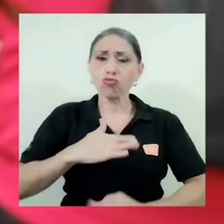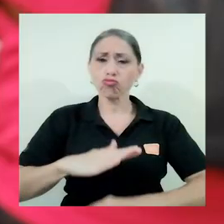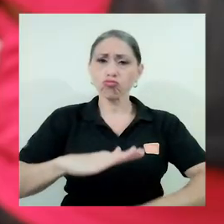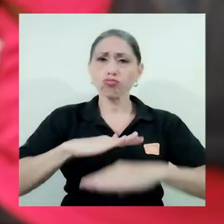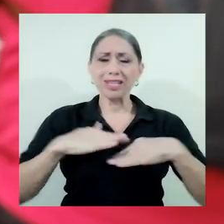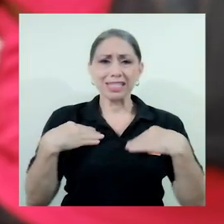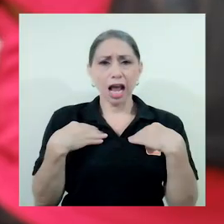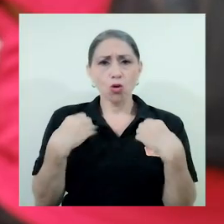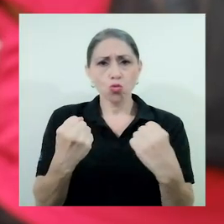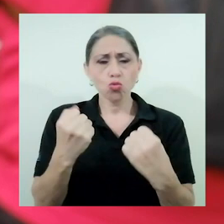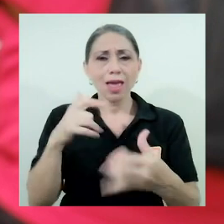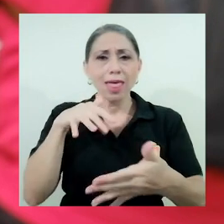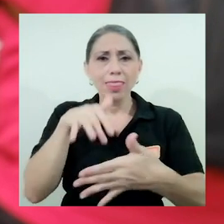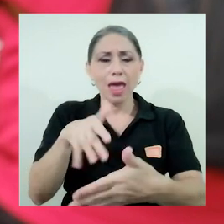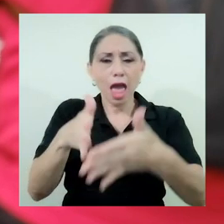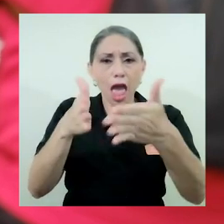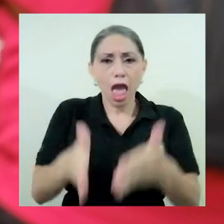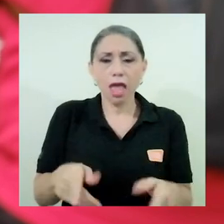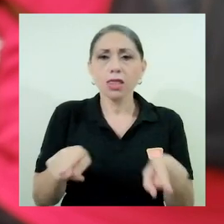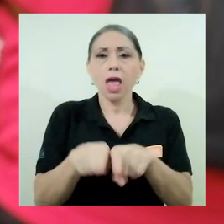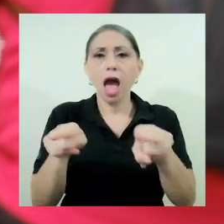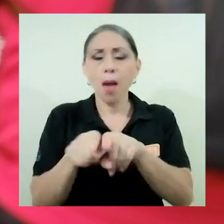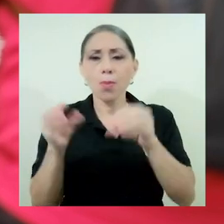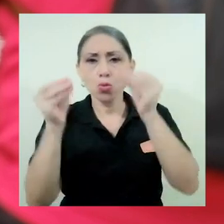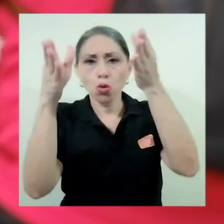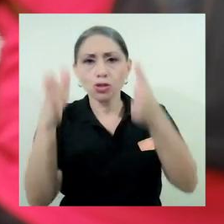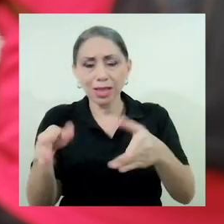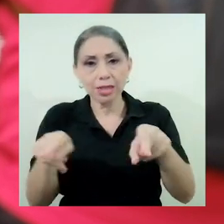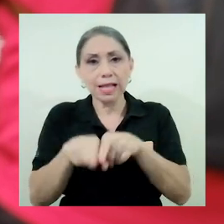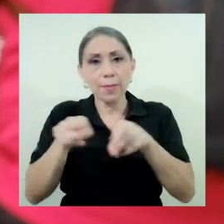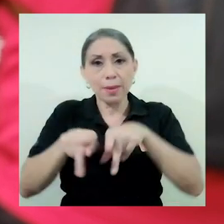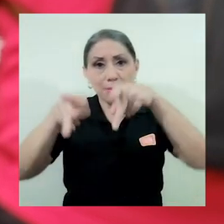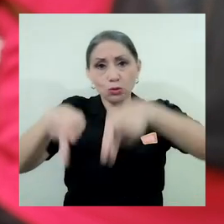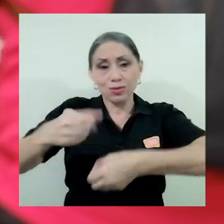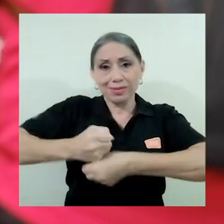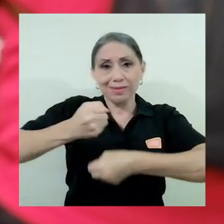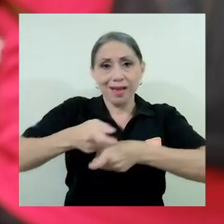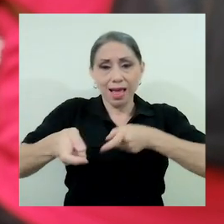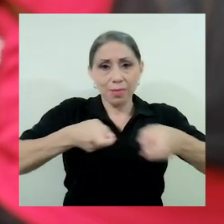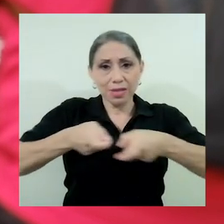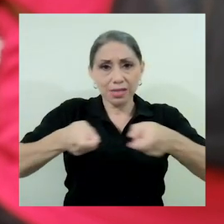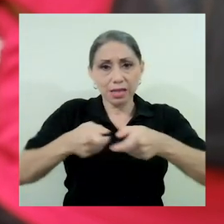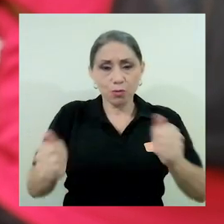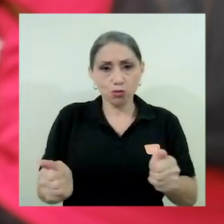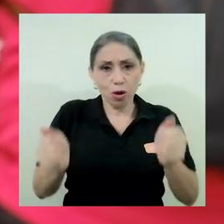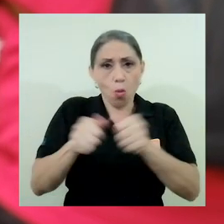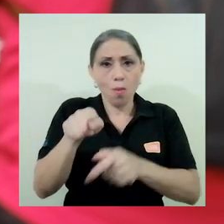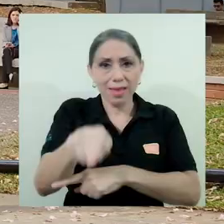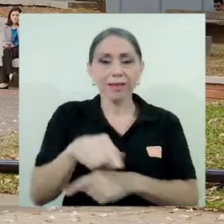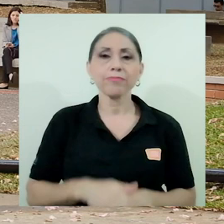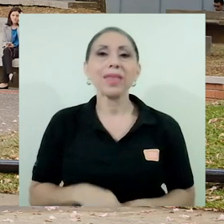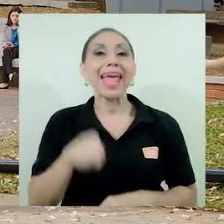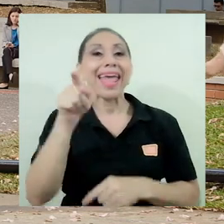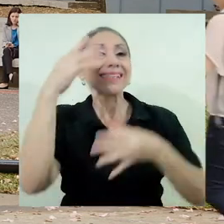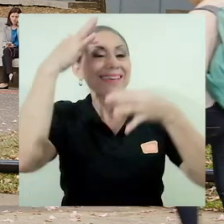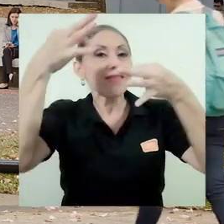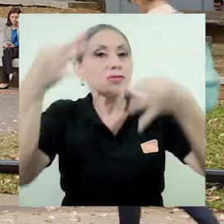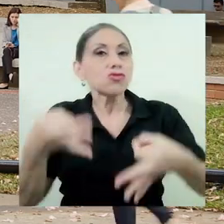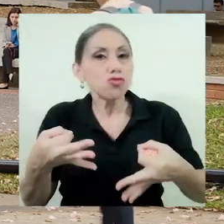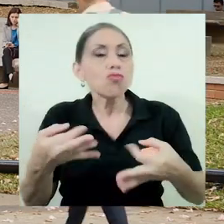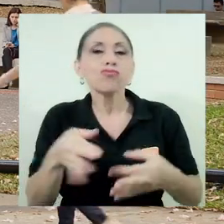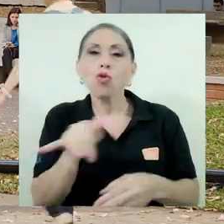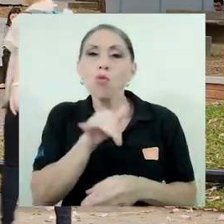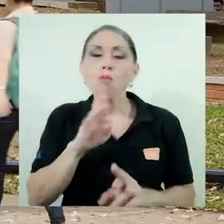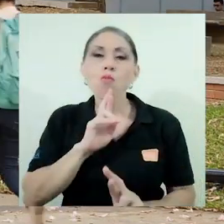y la salud tanto del estudiantado como de los docentes y el personal administrativo que pueda acompañar. La medida se ha